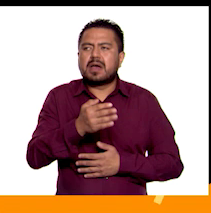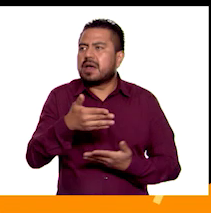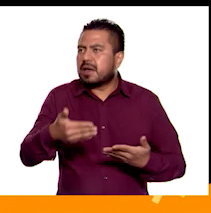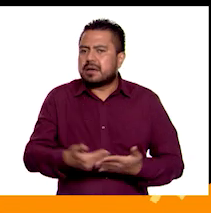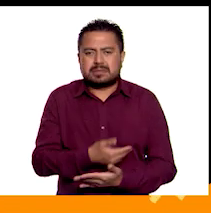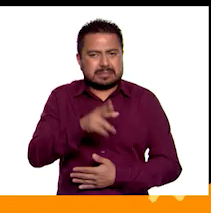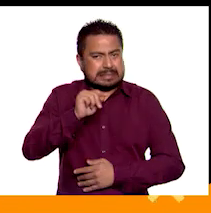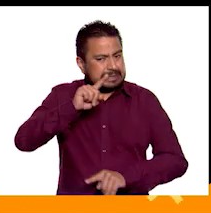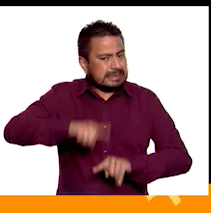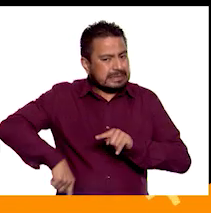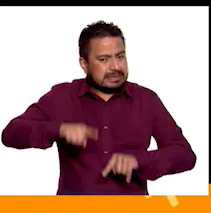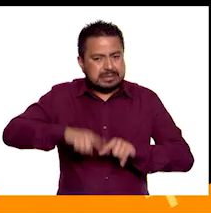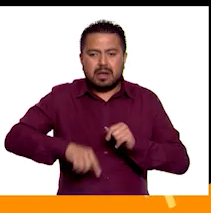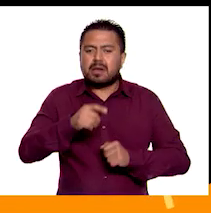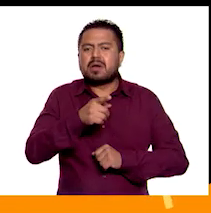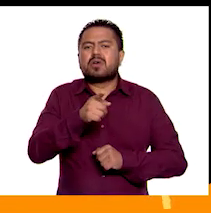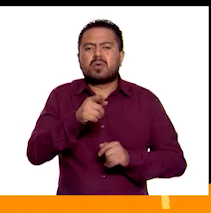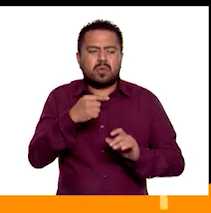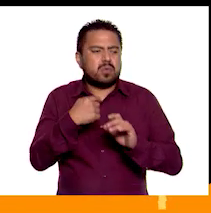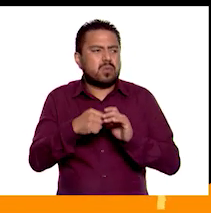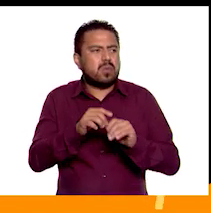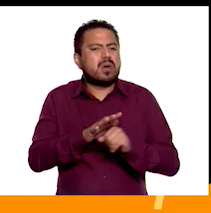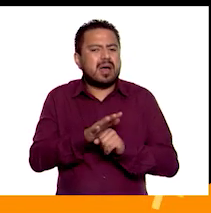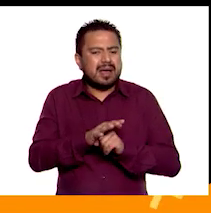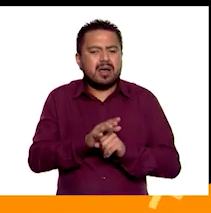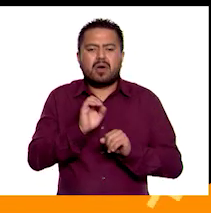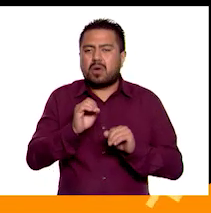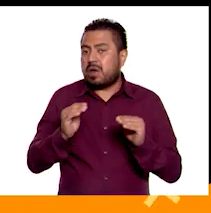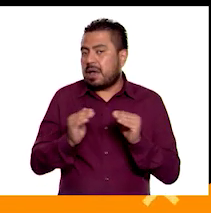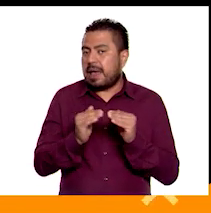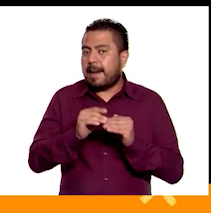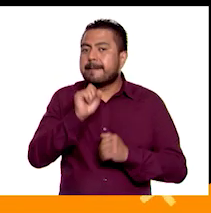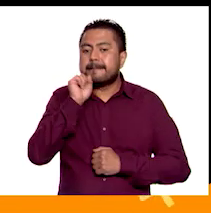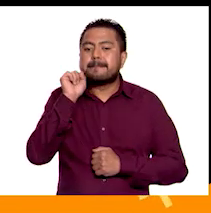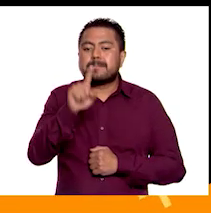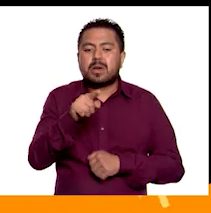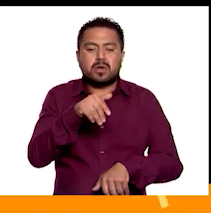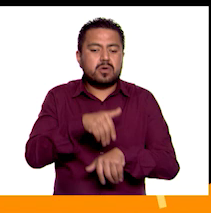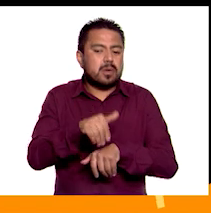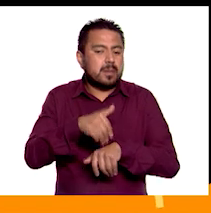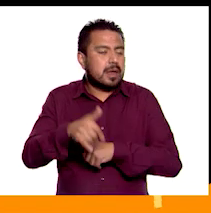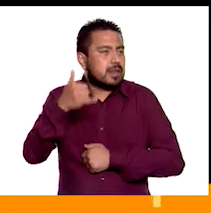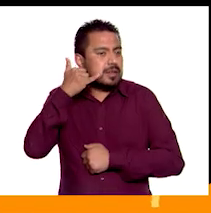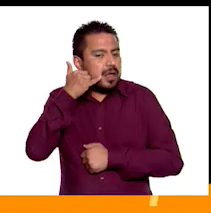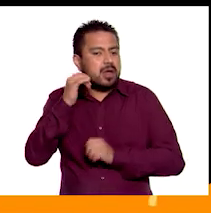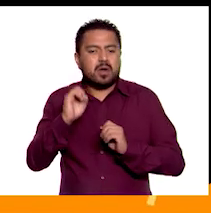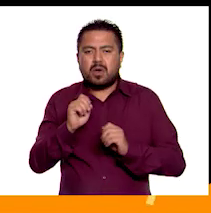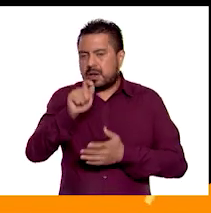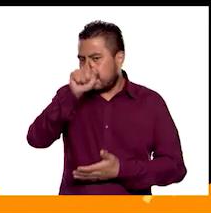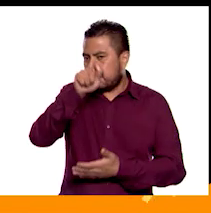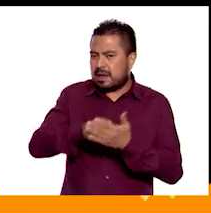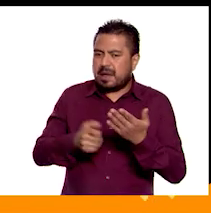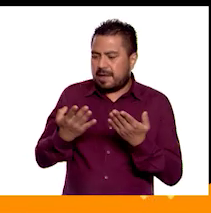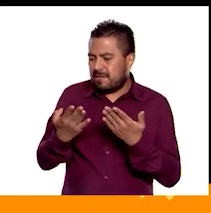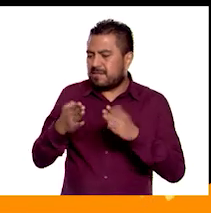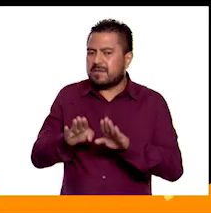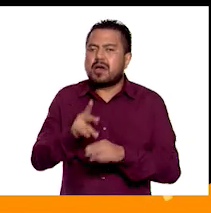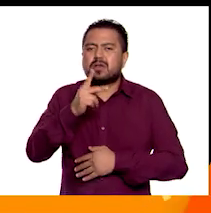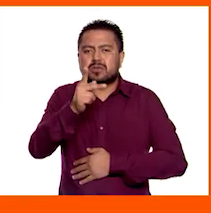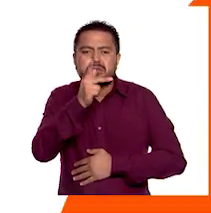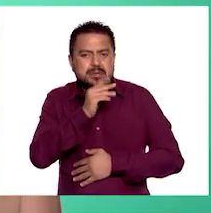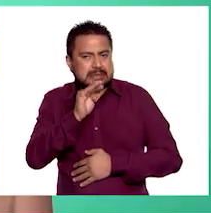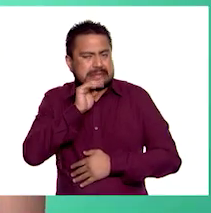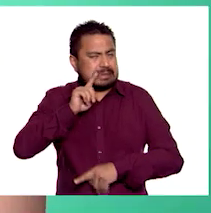nacimiento, tu dirección de correo electrónico o de tu casa, número de teléfono o de la tarjeta de crédito de tus